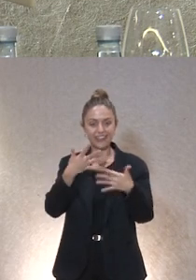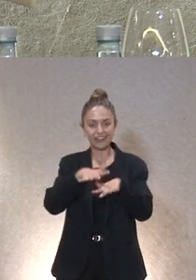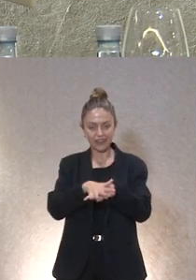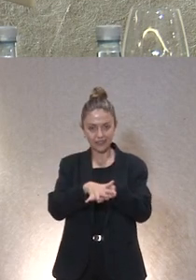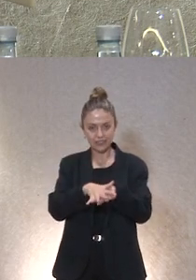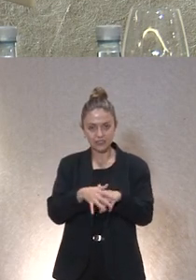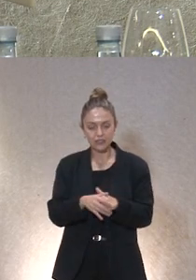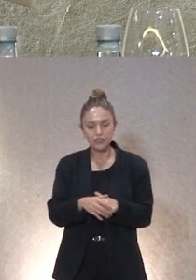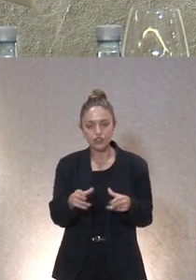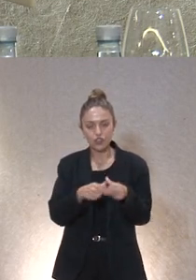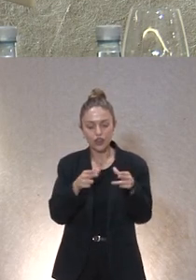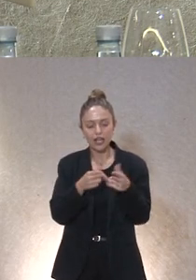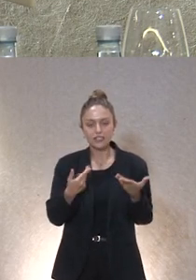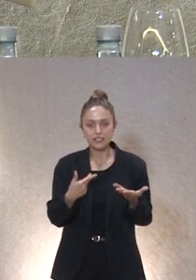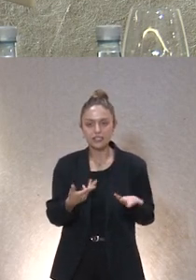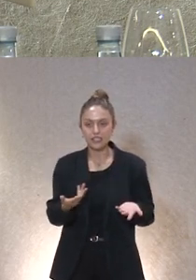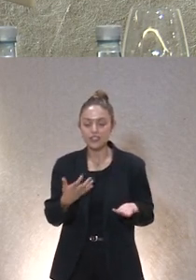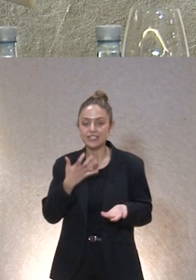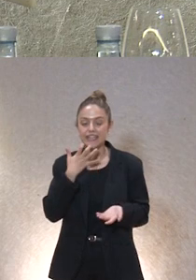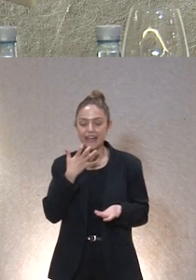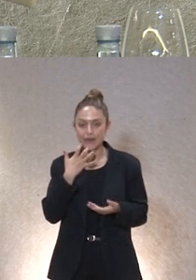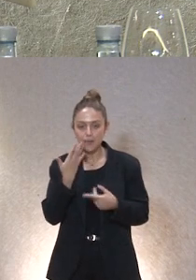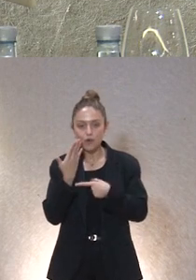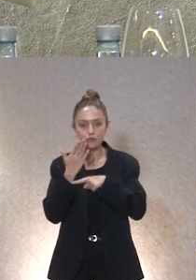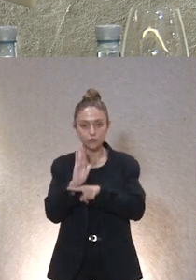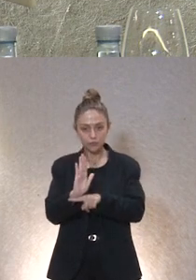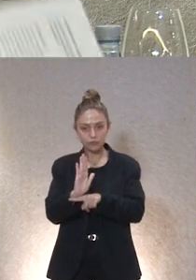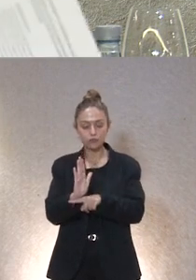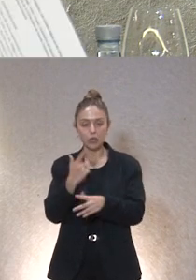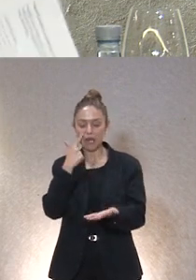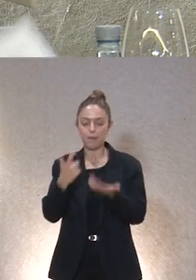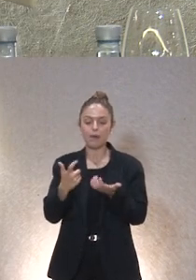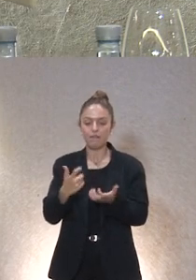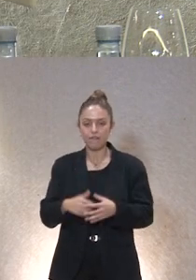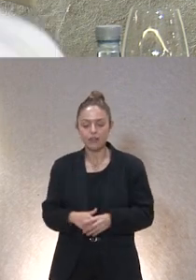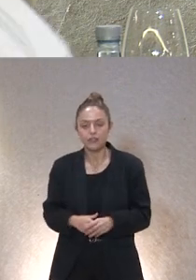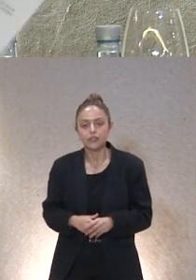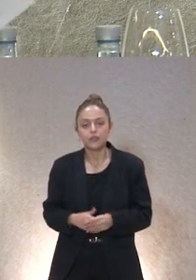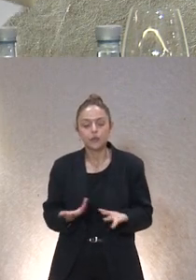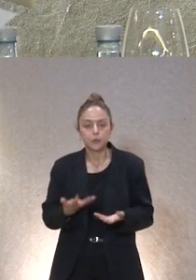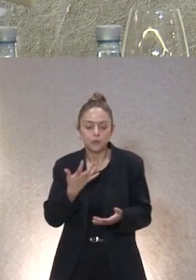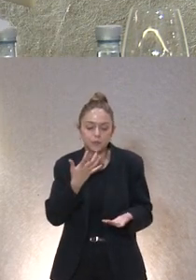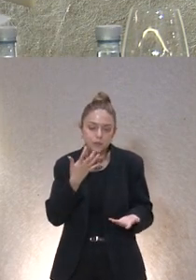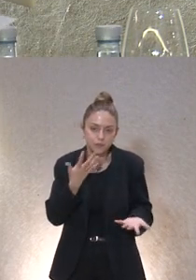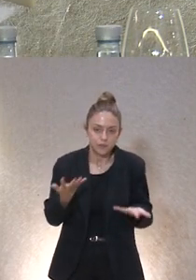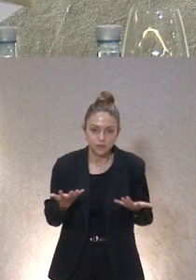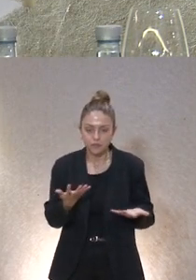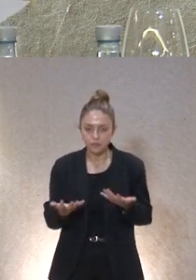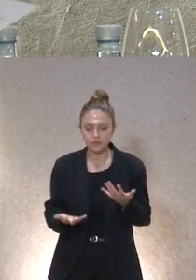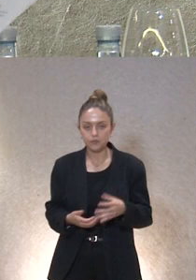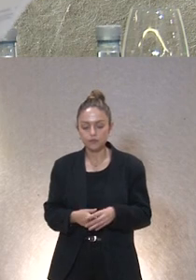nos hemos encontrado y así puedo poner ejemplos así un poquito vistosos por decirlo de alguna manera